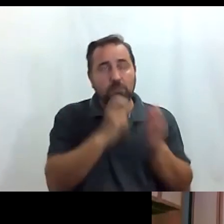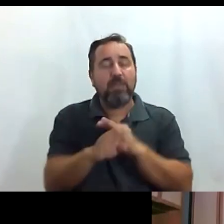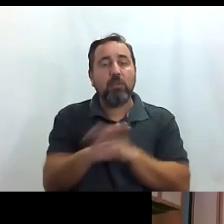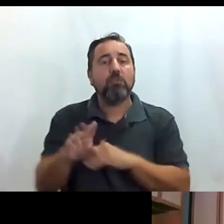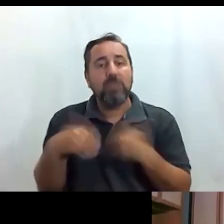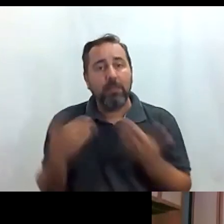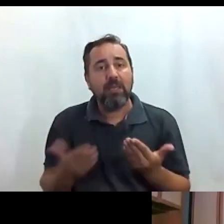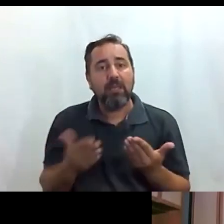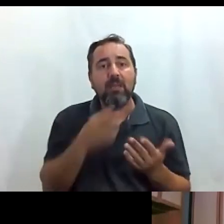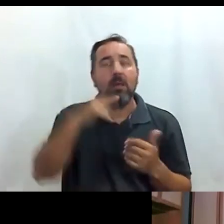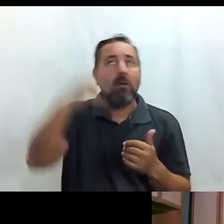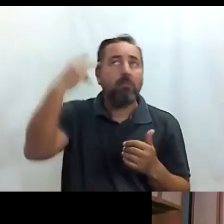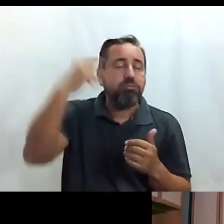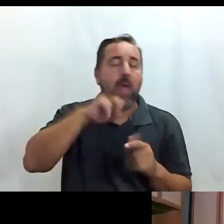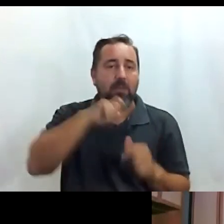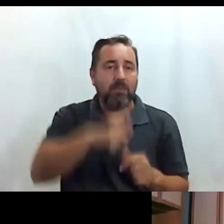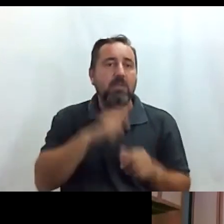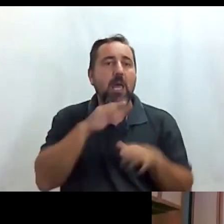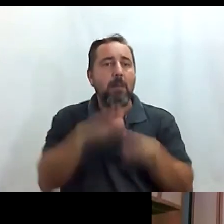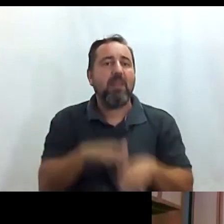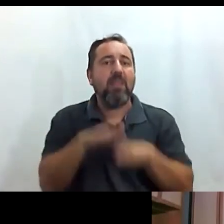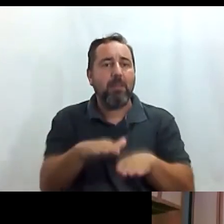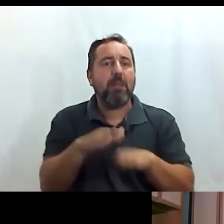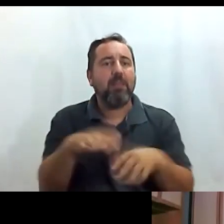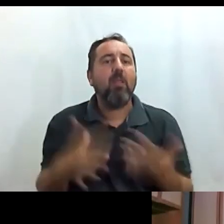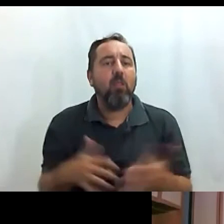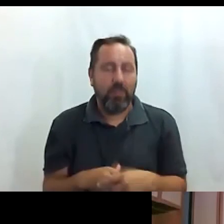de anunciar ¿no? las paradas para saber en qué parada estás